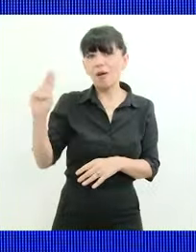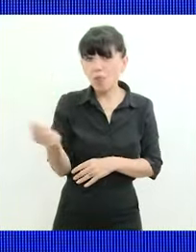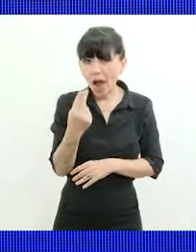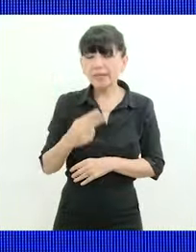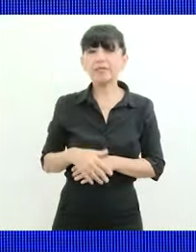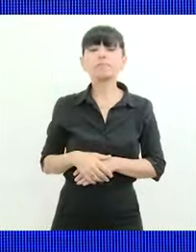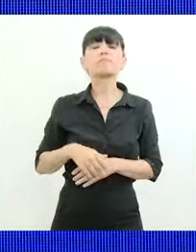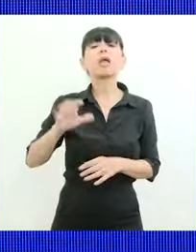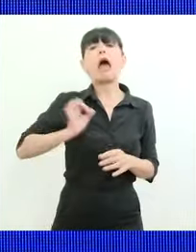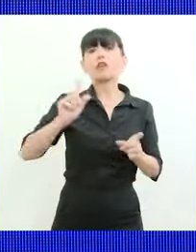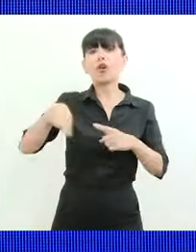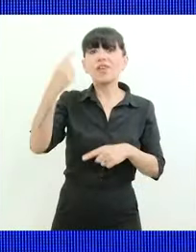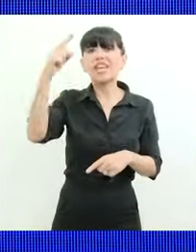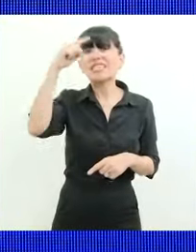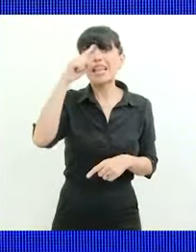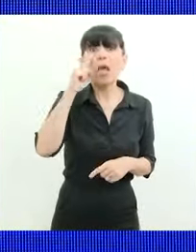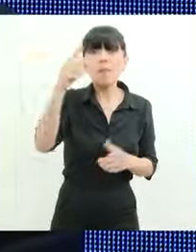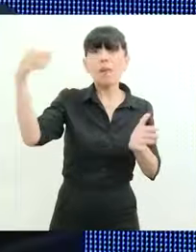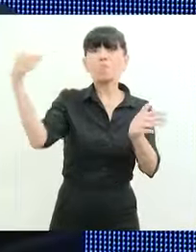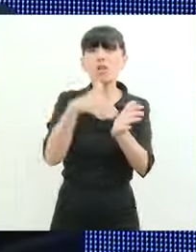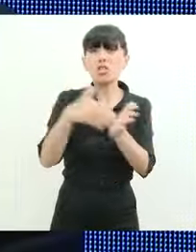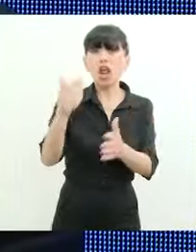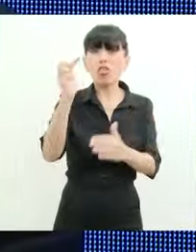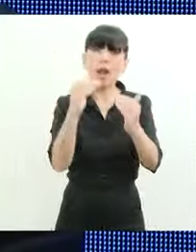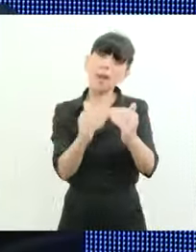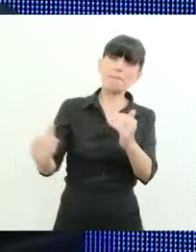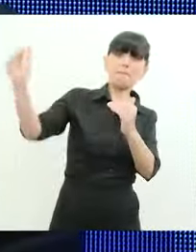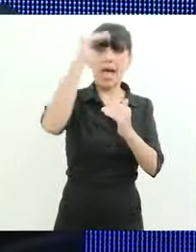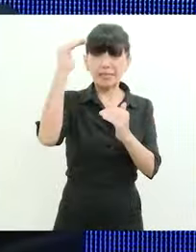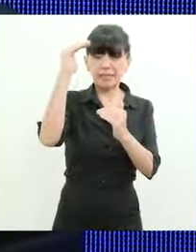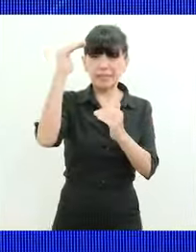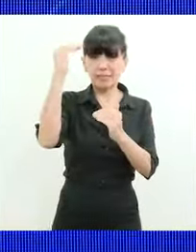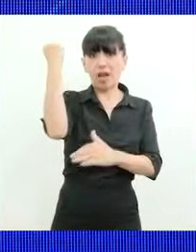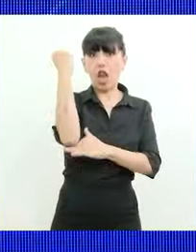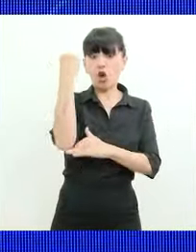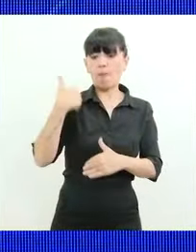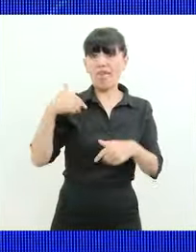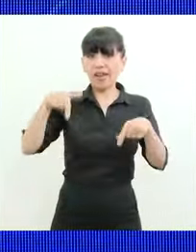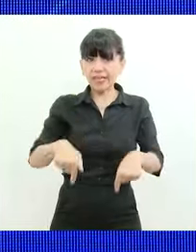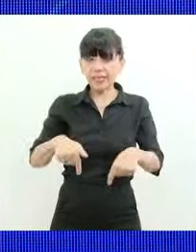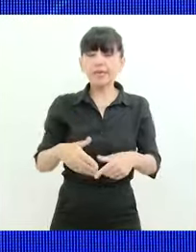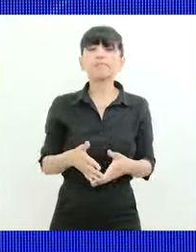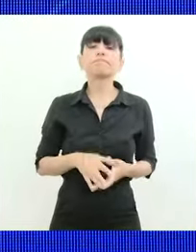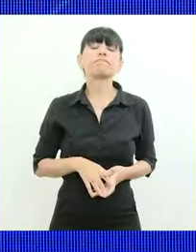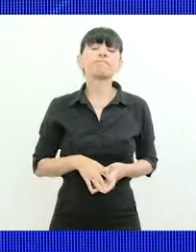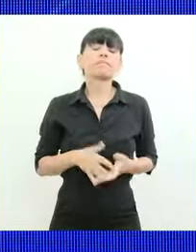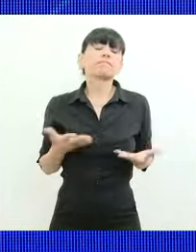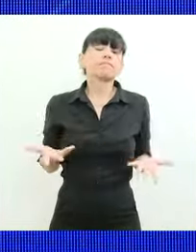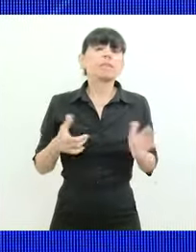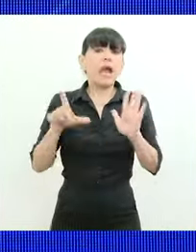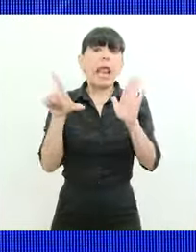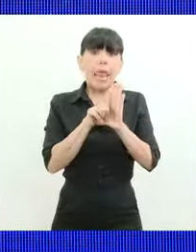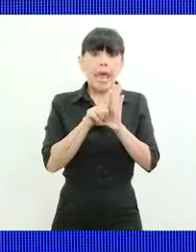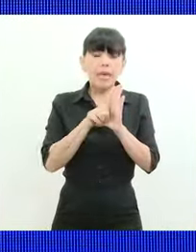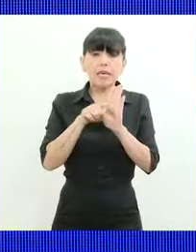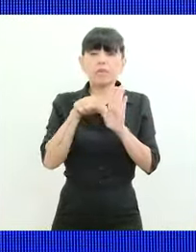más de 7 mil millones de dólares superhabitarios en la balanza energética. Y sin dudas que la ley en ese sentido va a ser